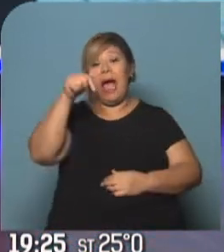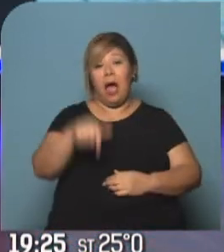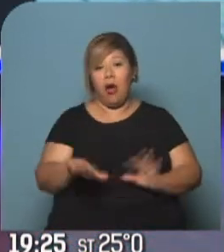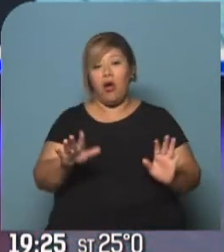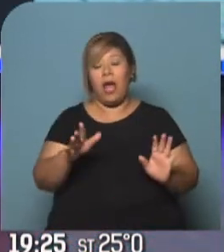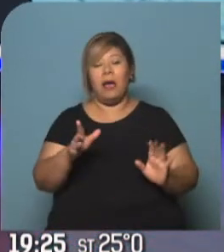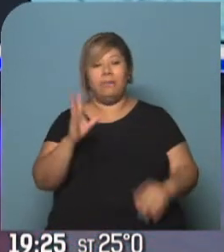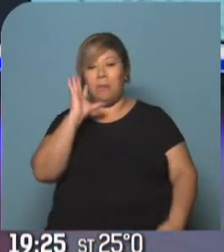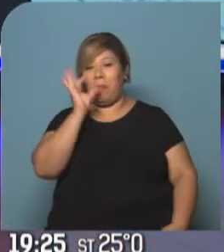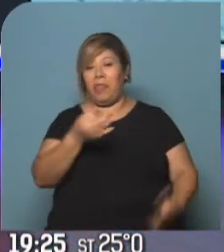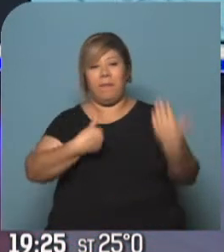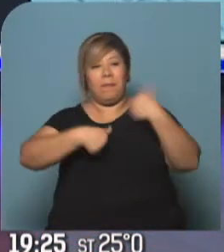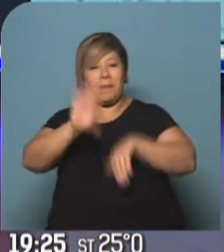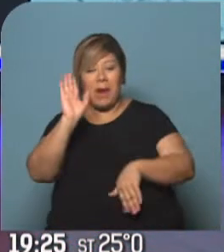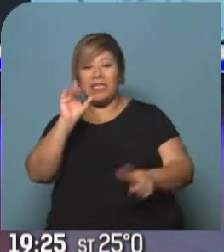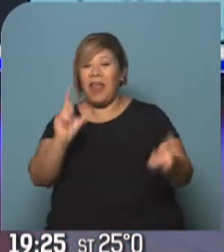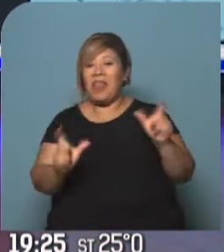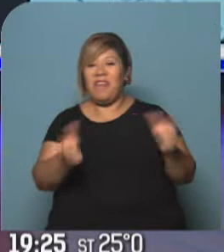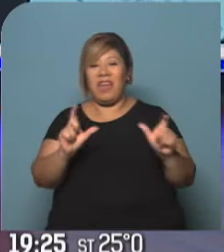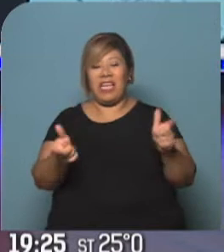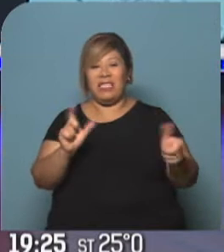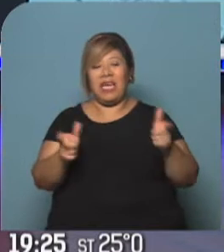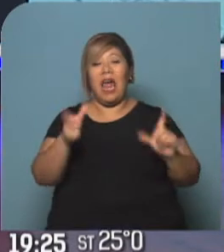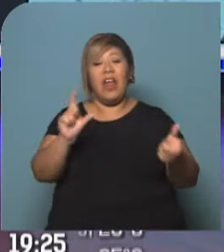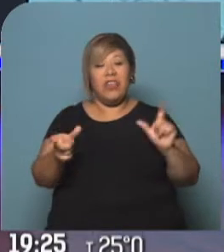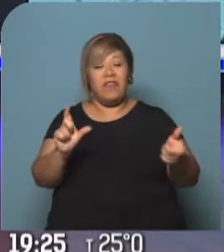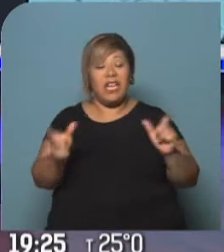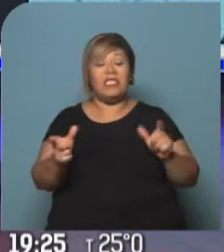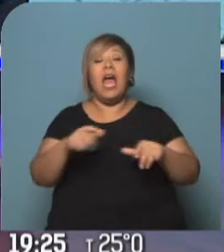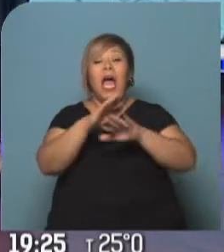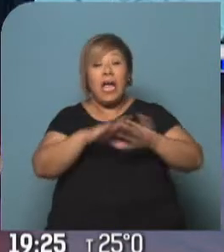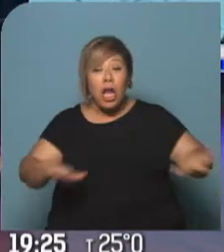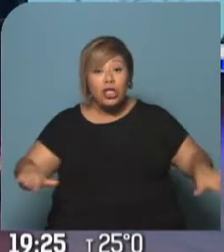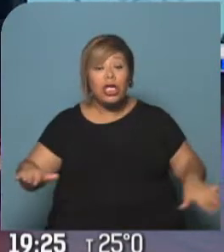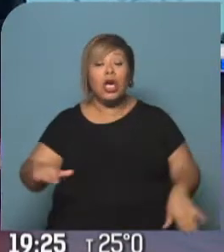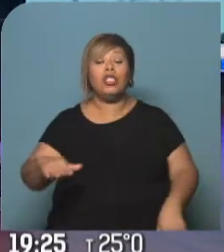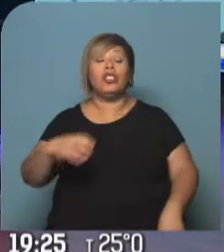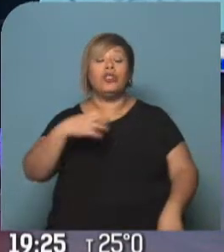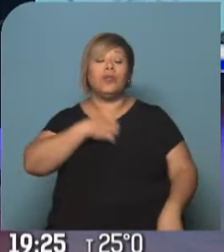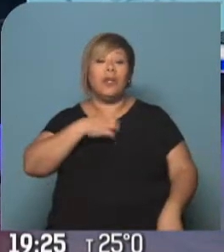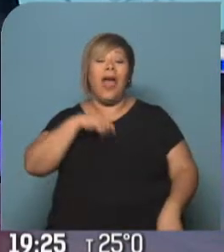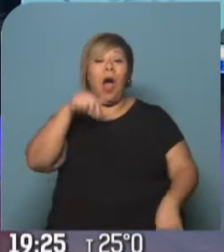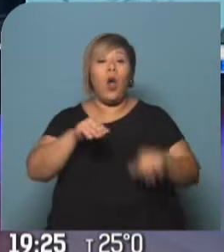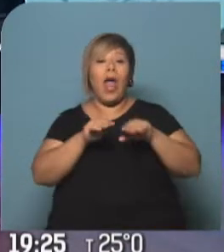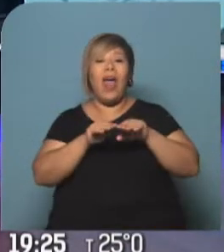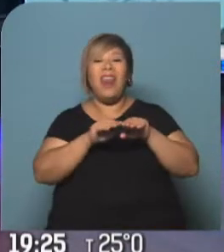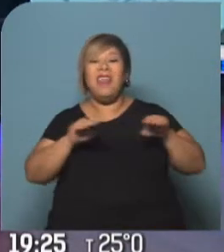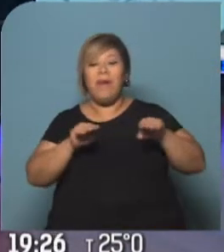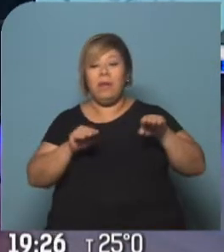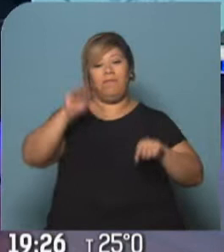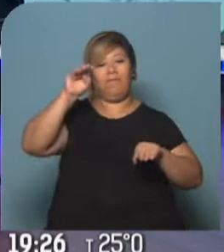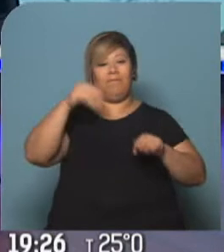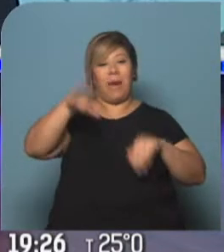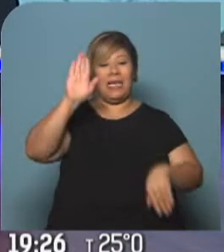se nota más todavía esta diferencia en crecimiento en cuanto a los niveles que han tenido ahora en 2018.